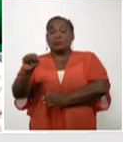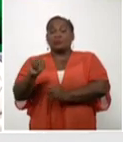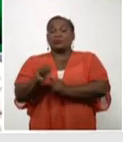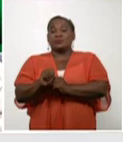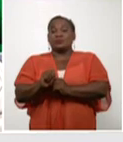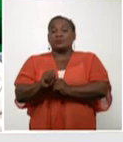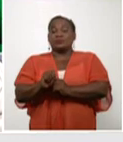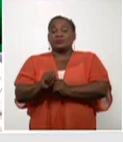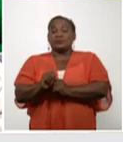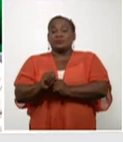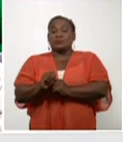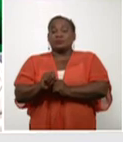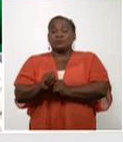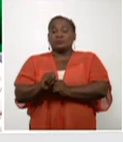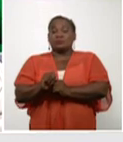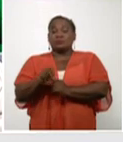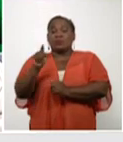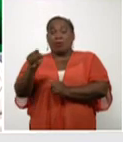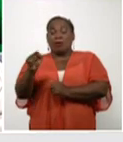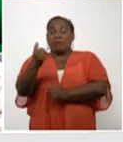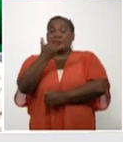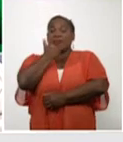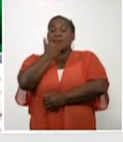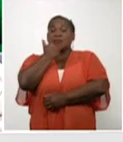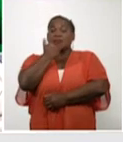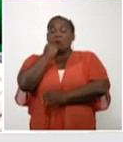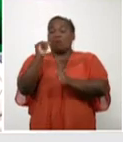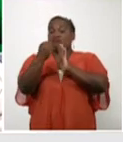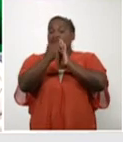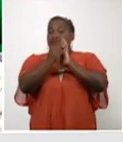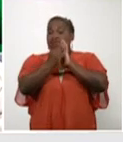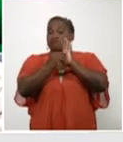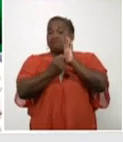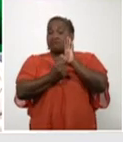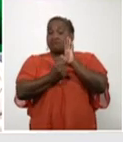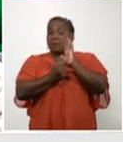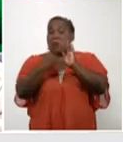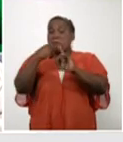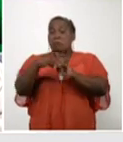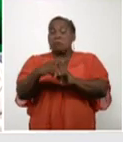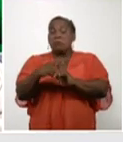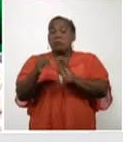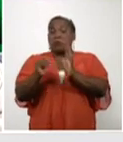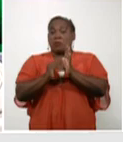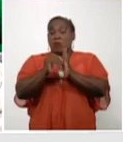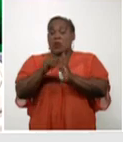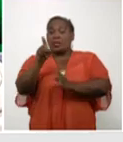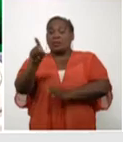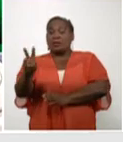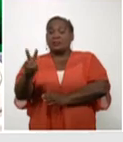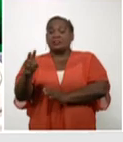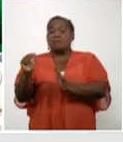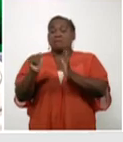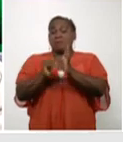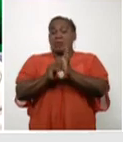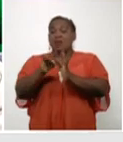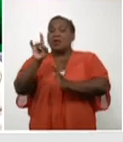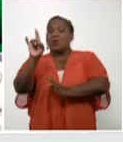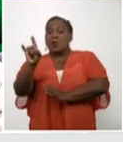pues una tasa, un indicador de casos por millón de 13.972